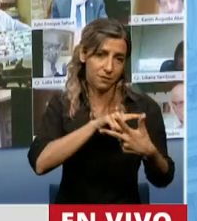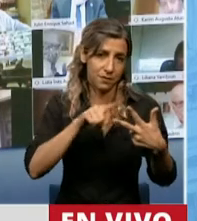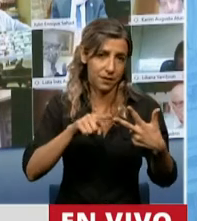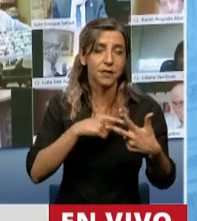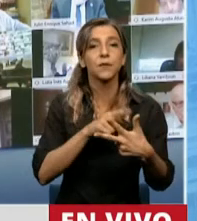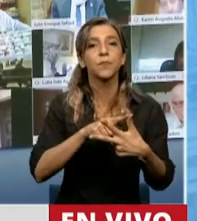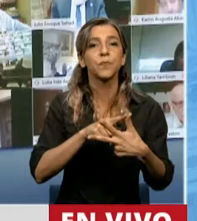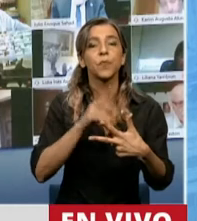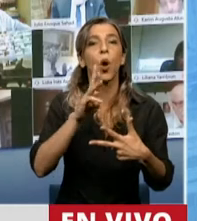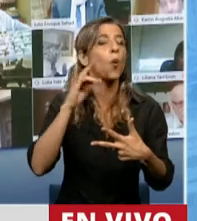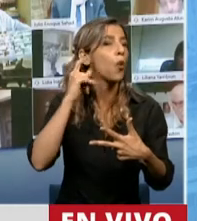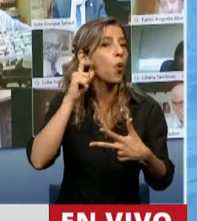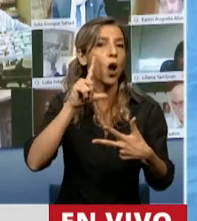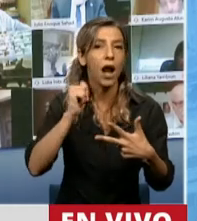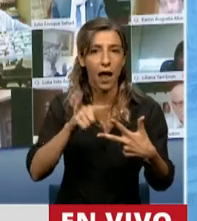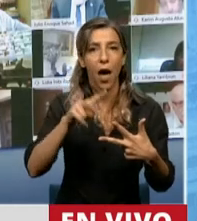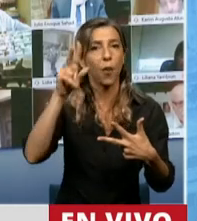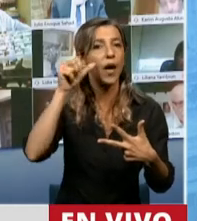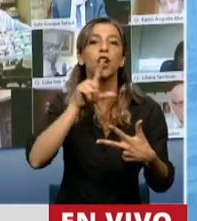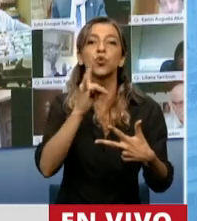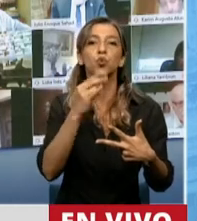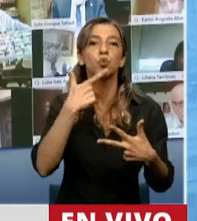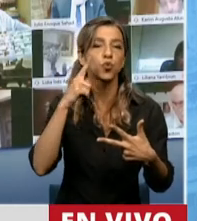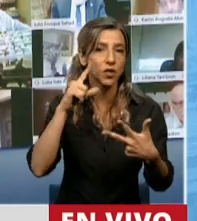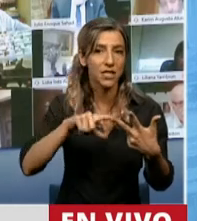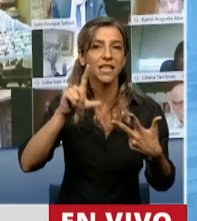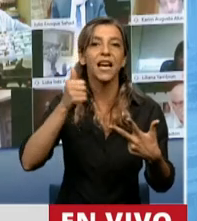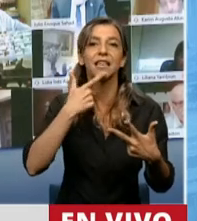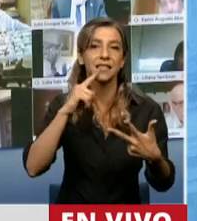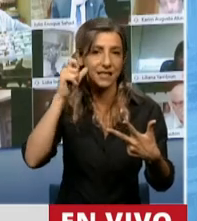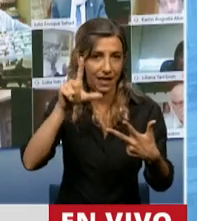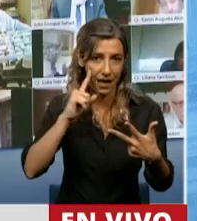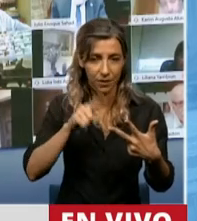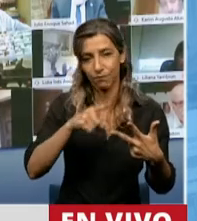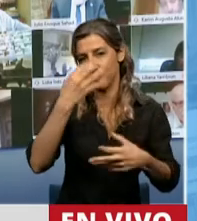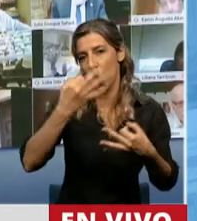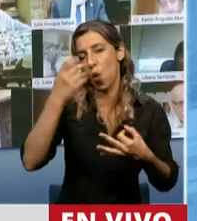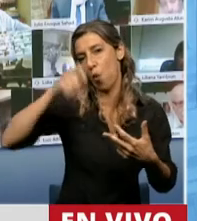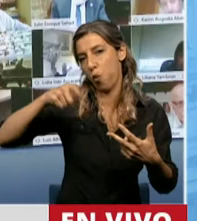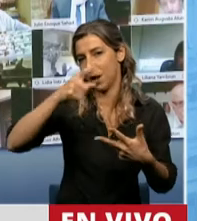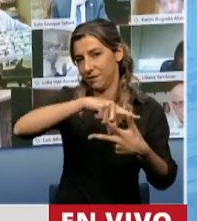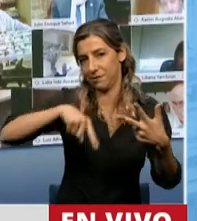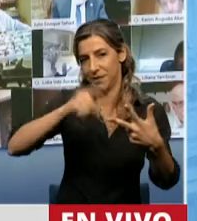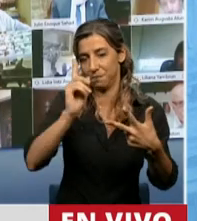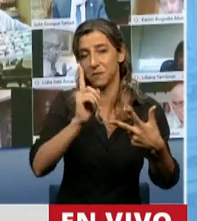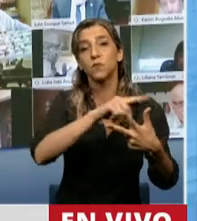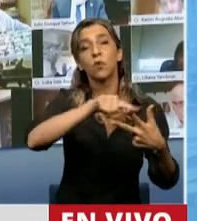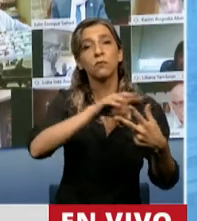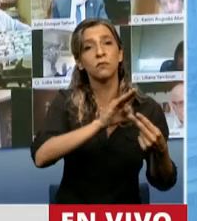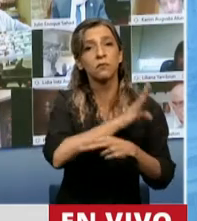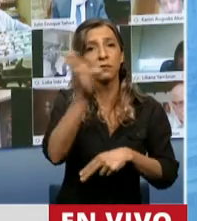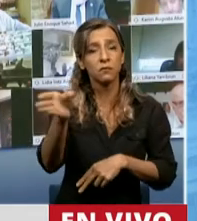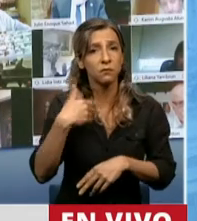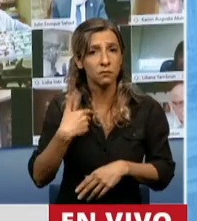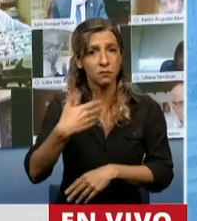Porque en el entendimiento de que no han acudido a la audiencia pública del Senado de la